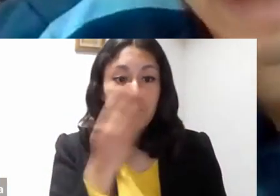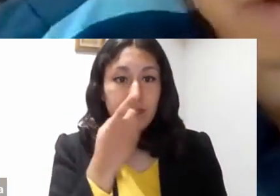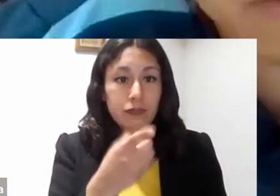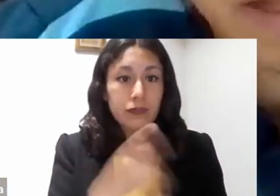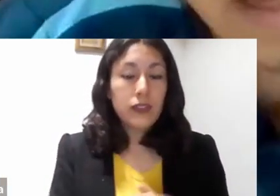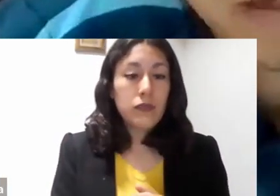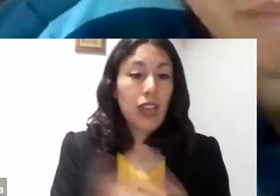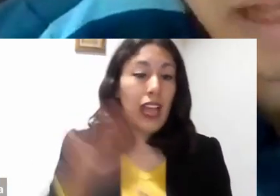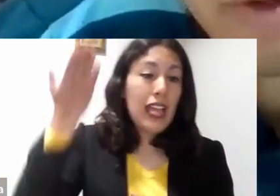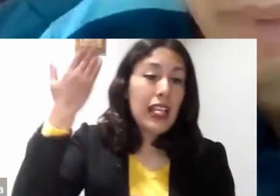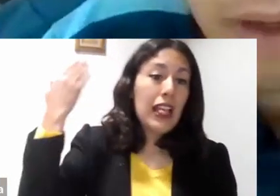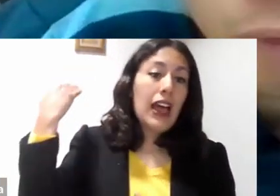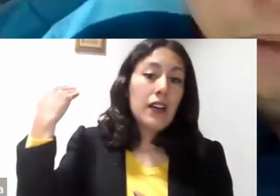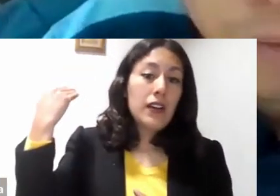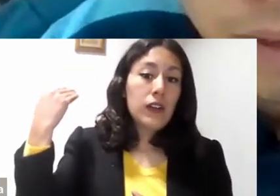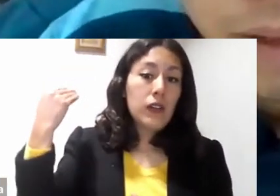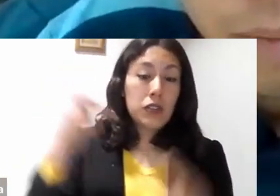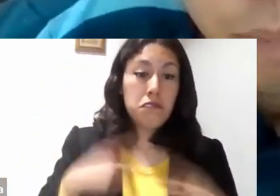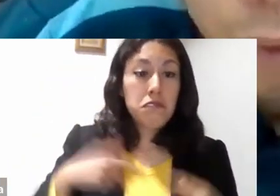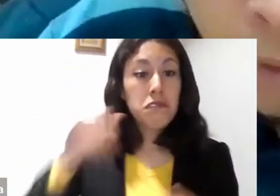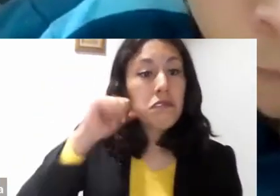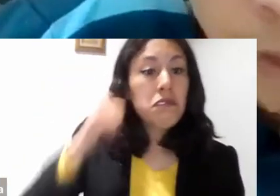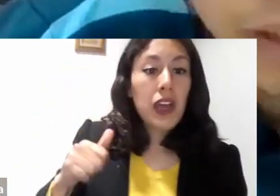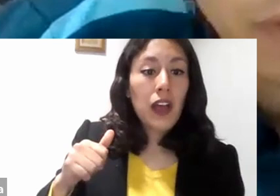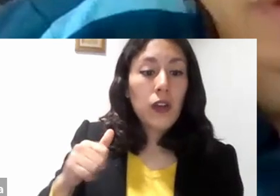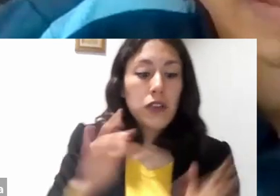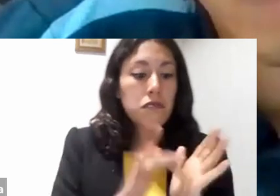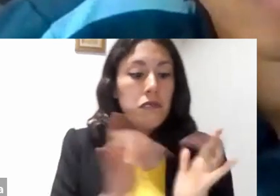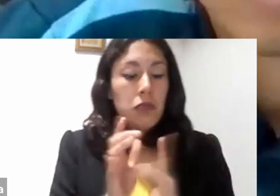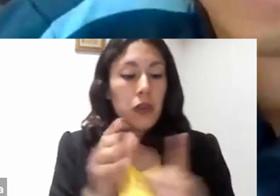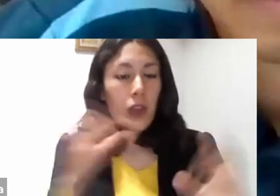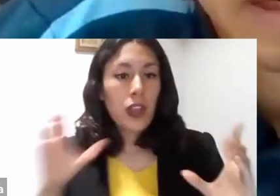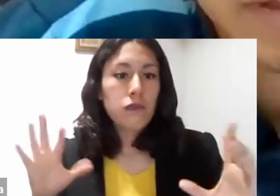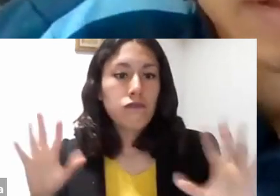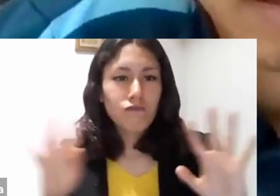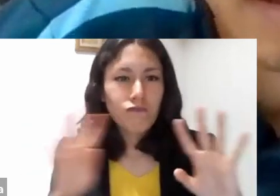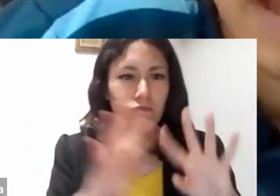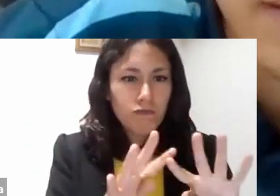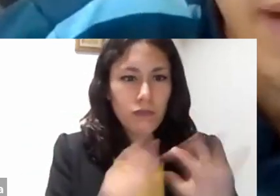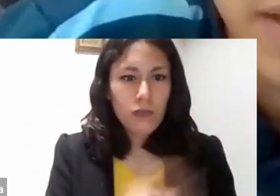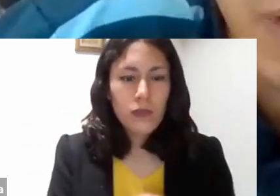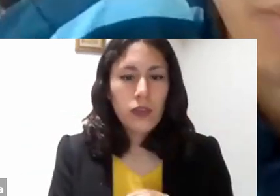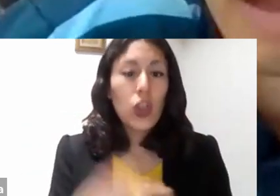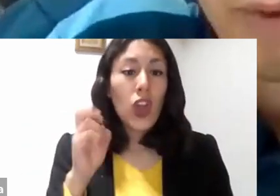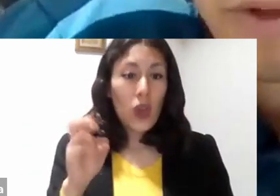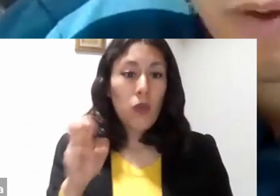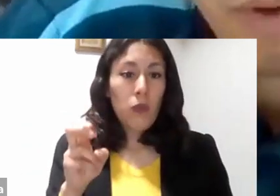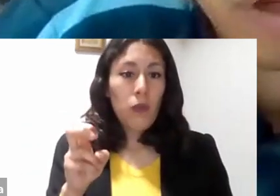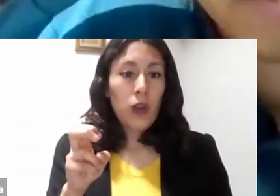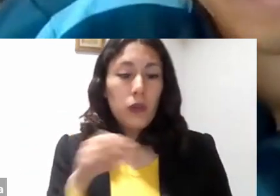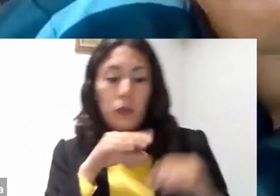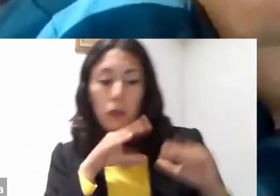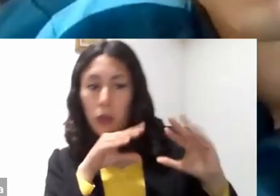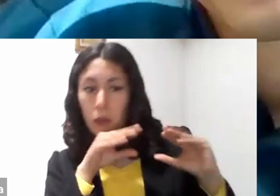Jesús los publicanos y los pecadores para escucharlo, por lo cual los fariseos y los escribas murmuraban entre sí, este recibe a los pecadores